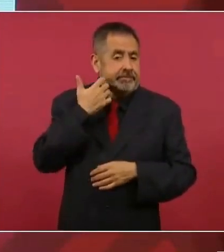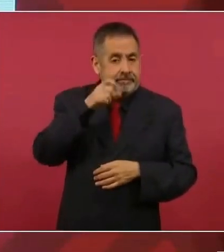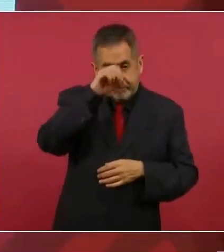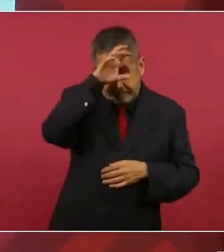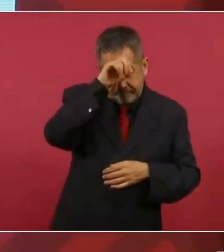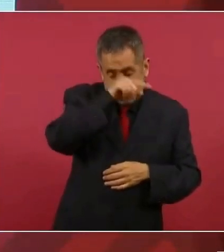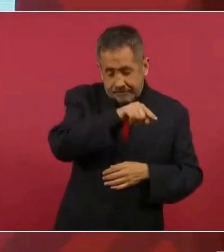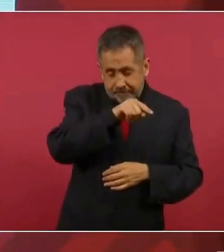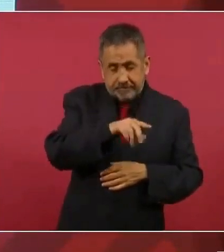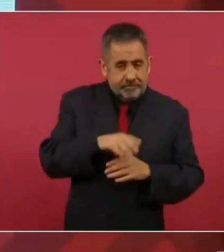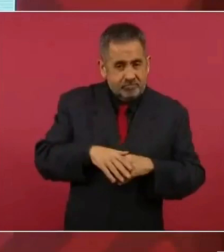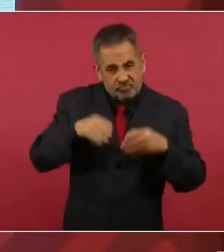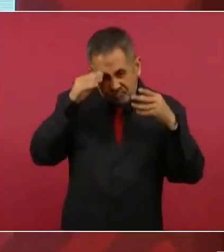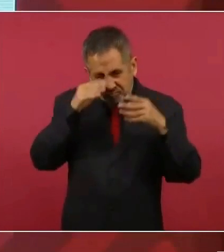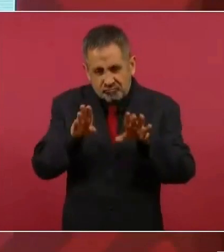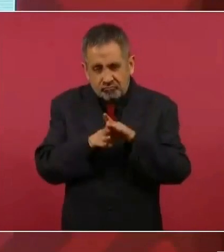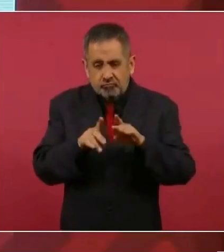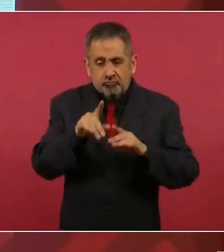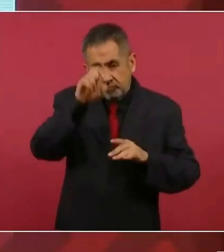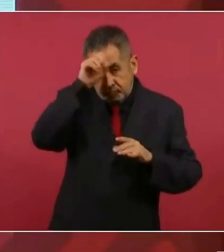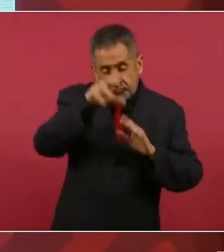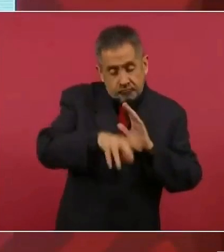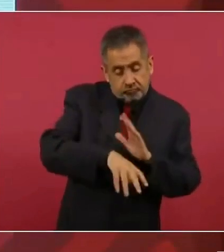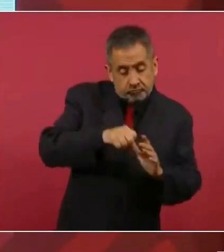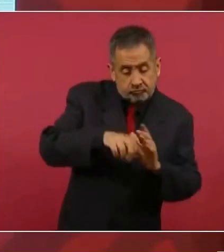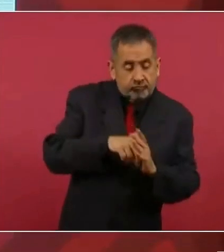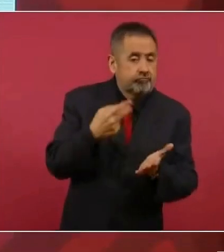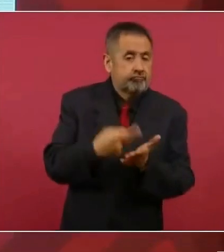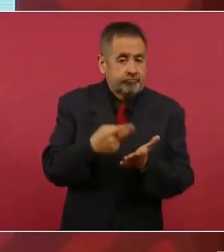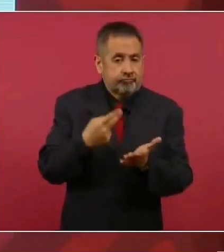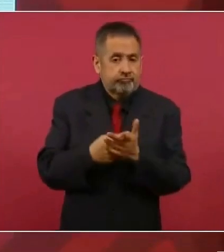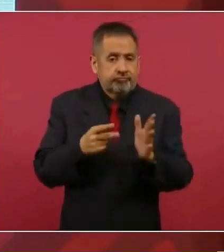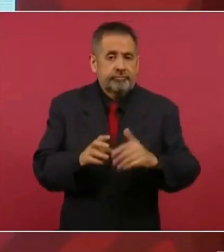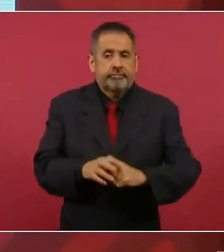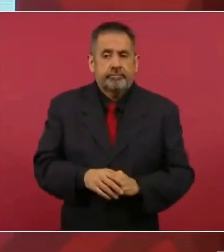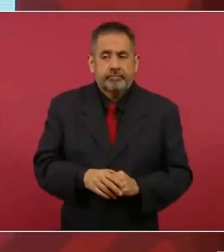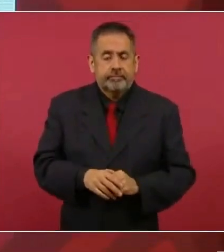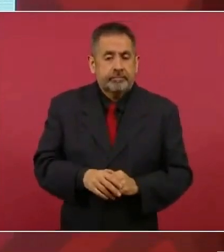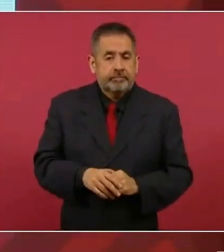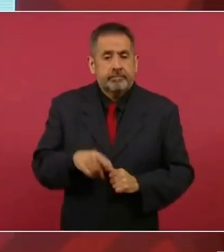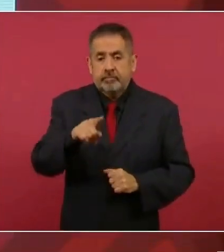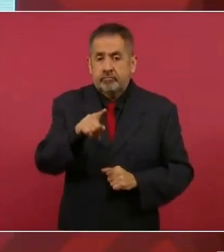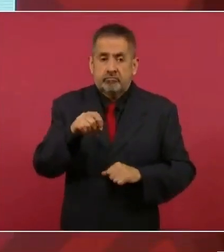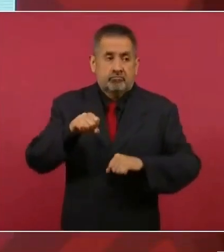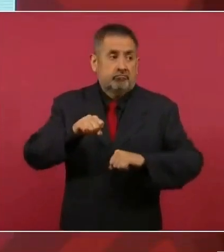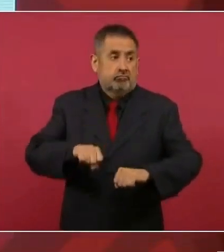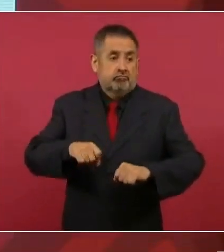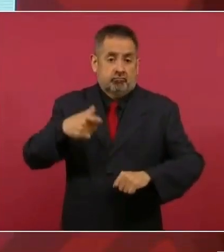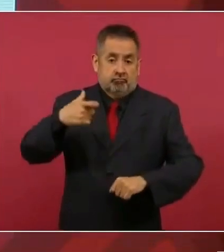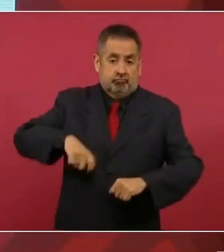Minero, dedicado a la extracción de plata. Entonces, hizo un emporio aquí,